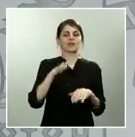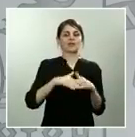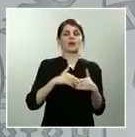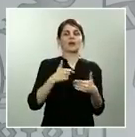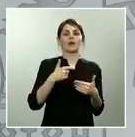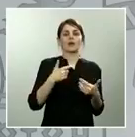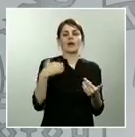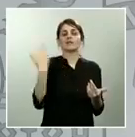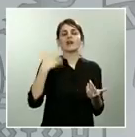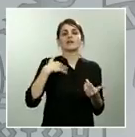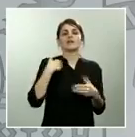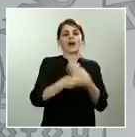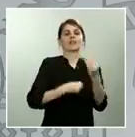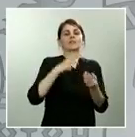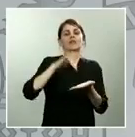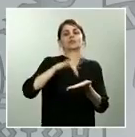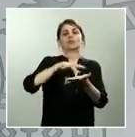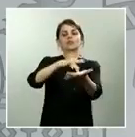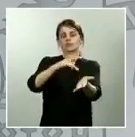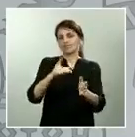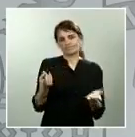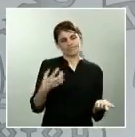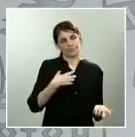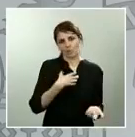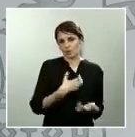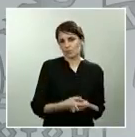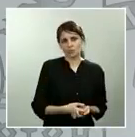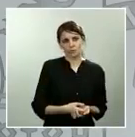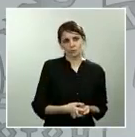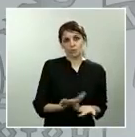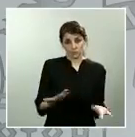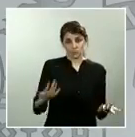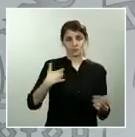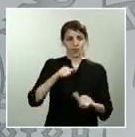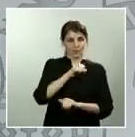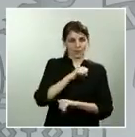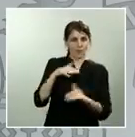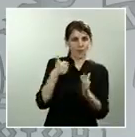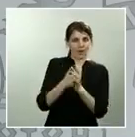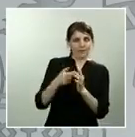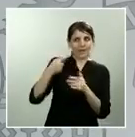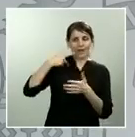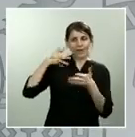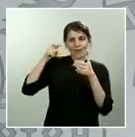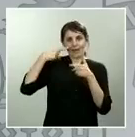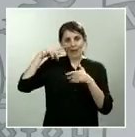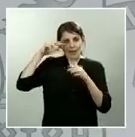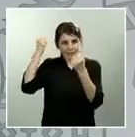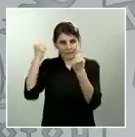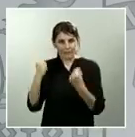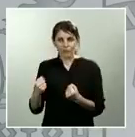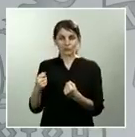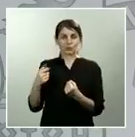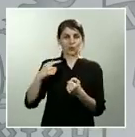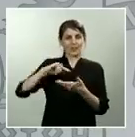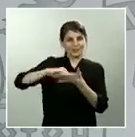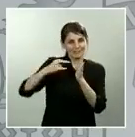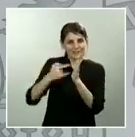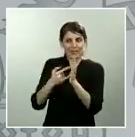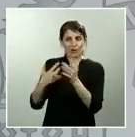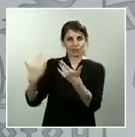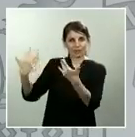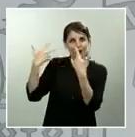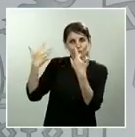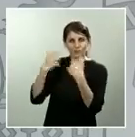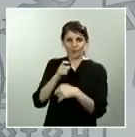los expertos todavía no hayan dado indicaciones al gobierno de España por tanto hacer deporte de forma individual es una